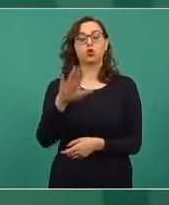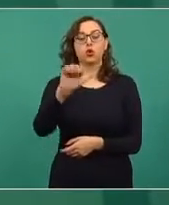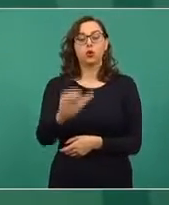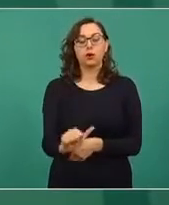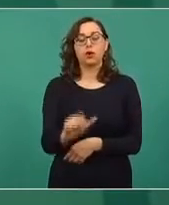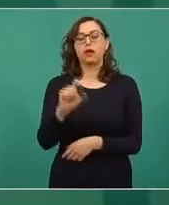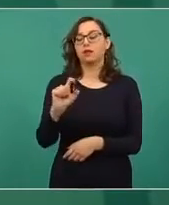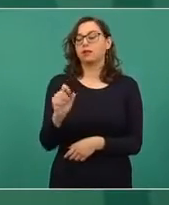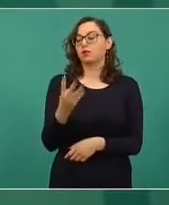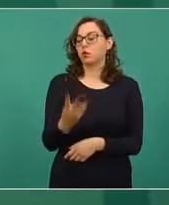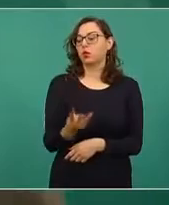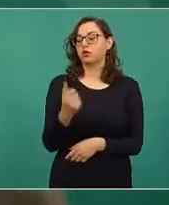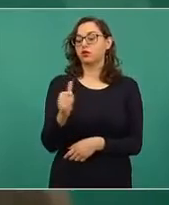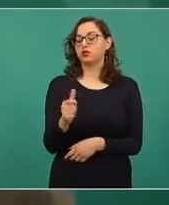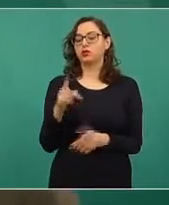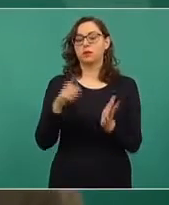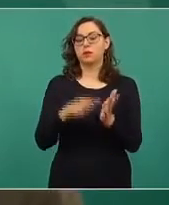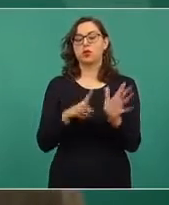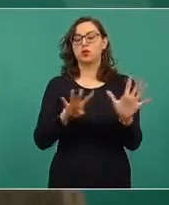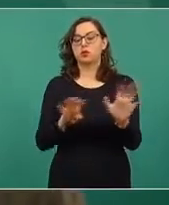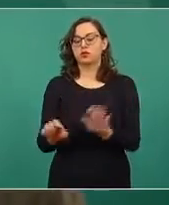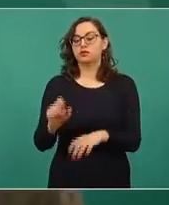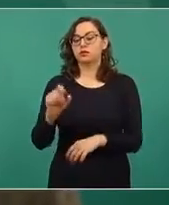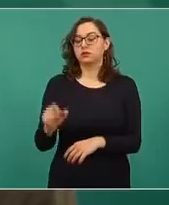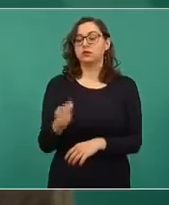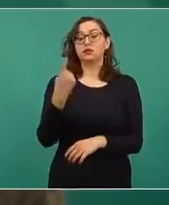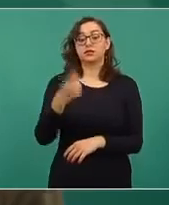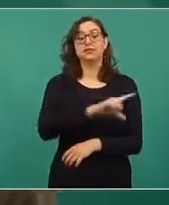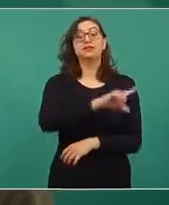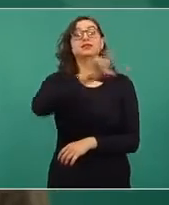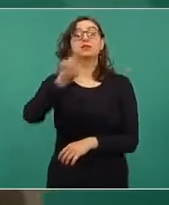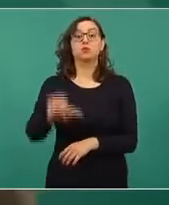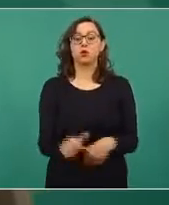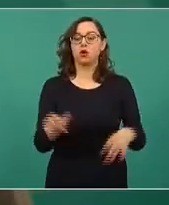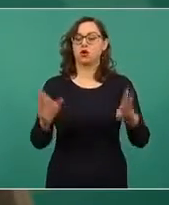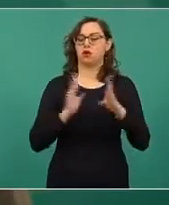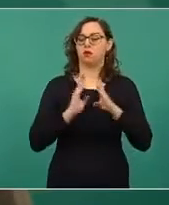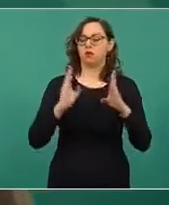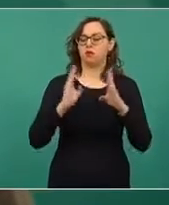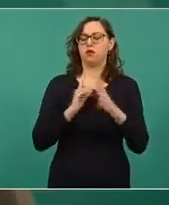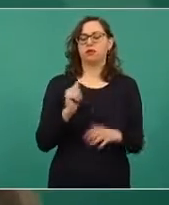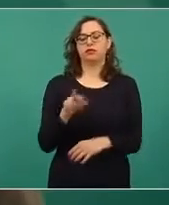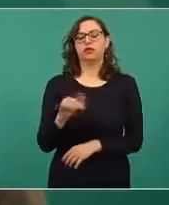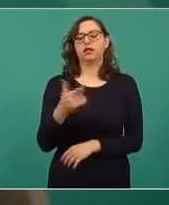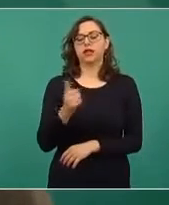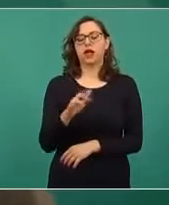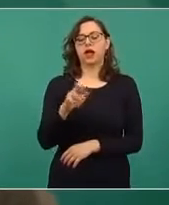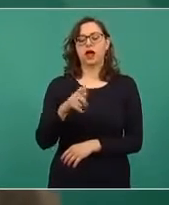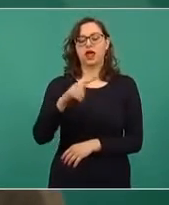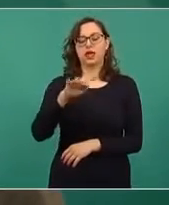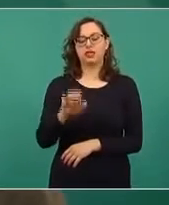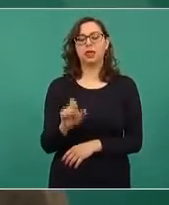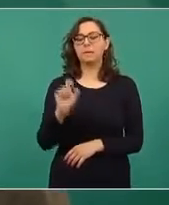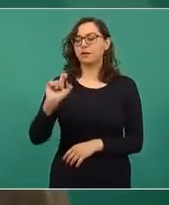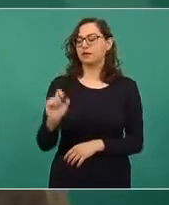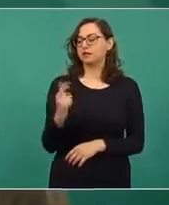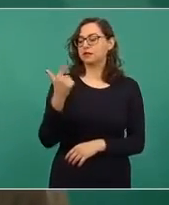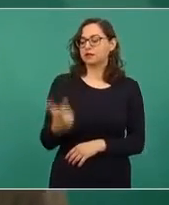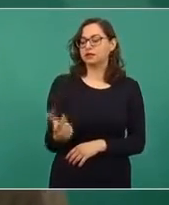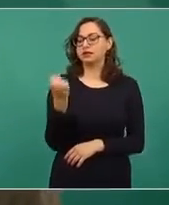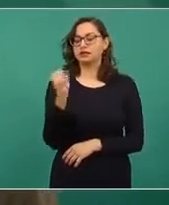1821, la entrada triunfal del Ejército Trigarante, el 27 de septiembre de